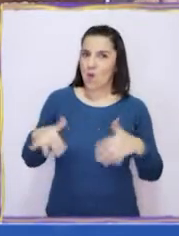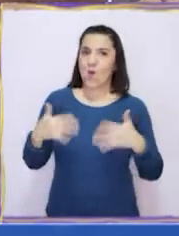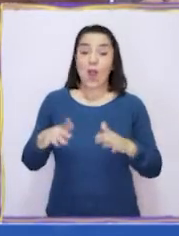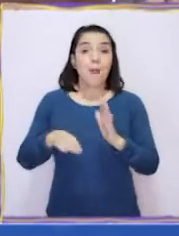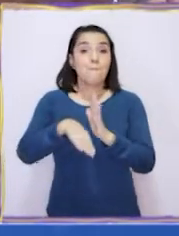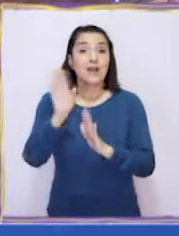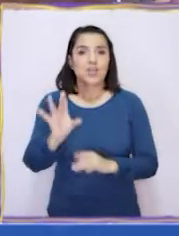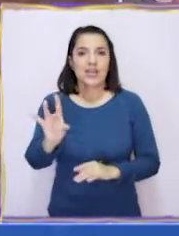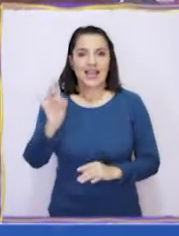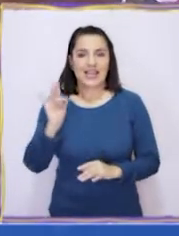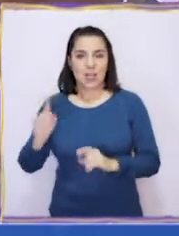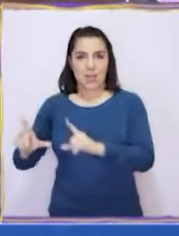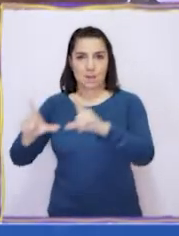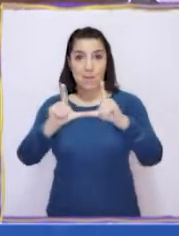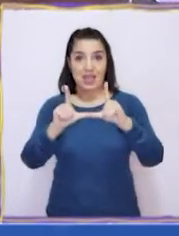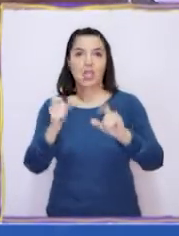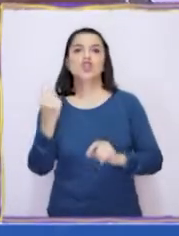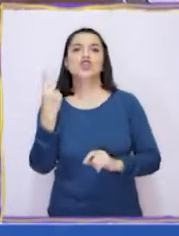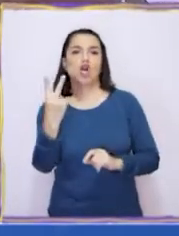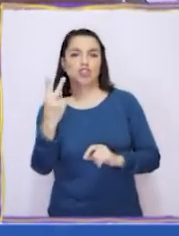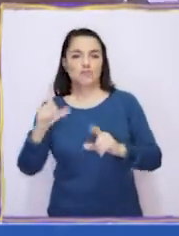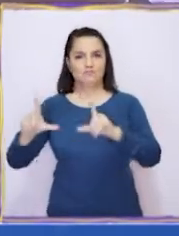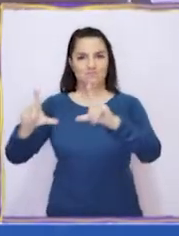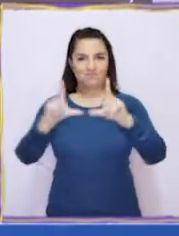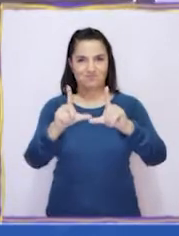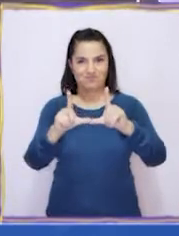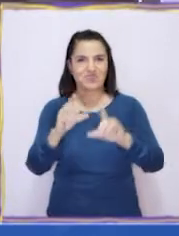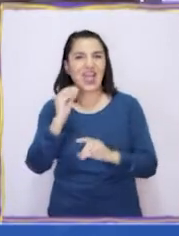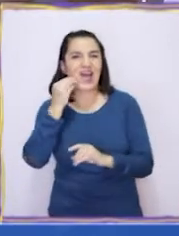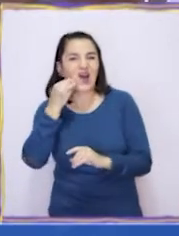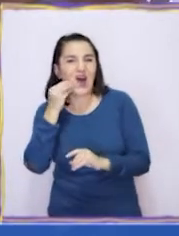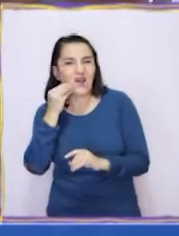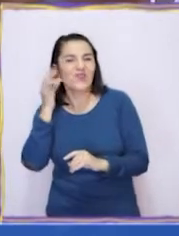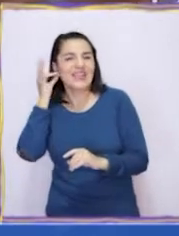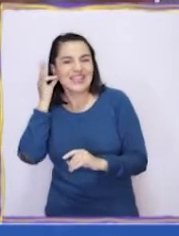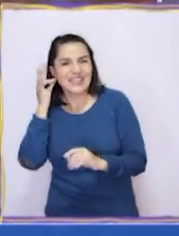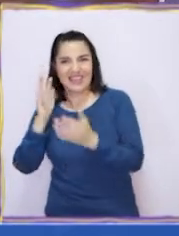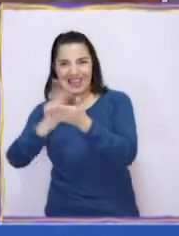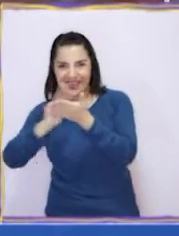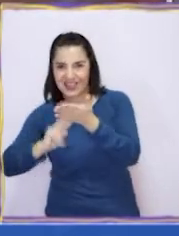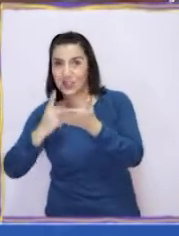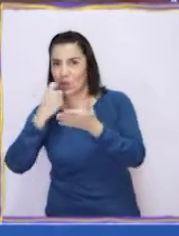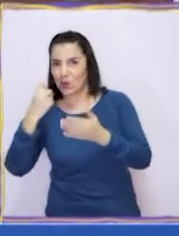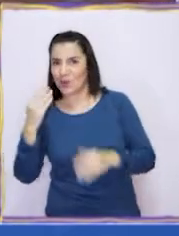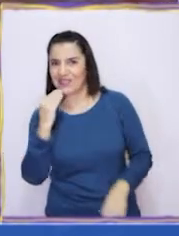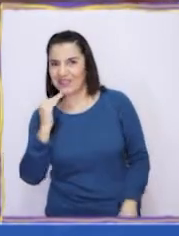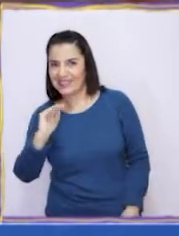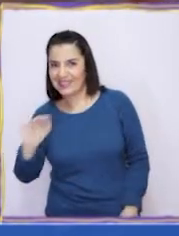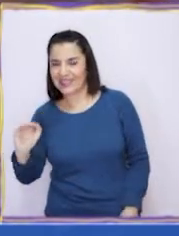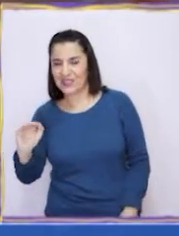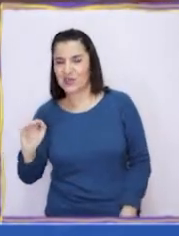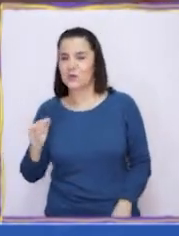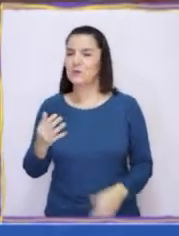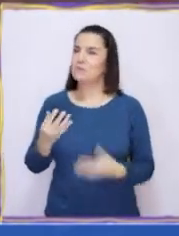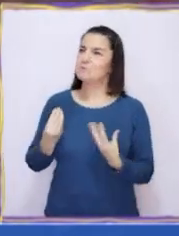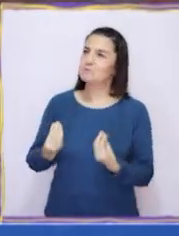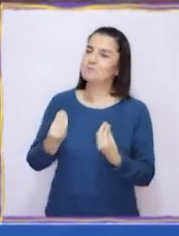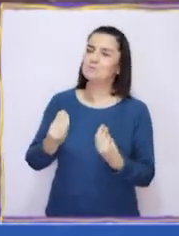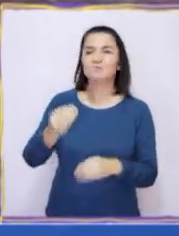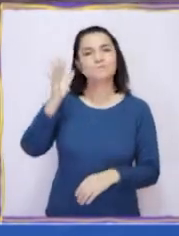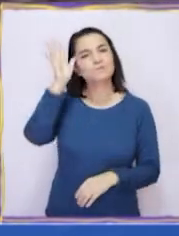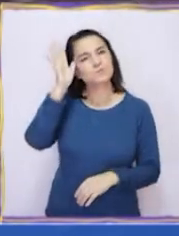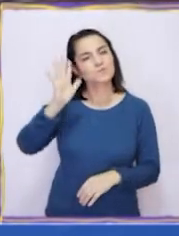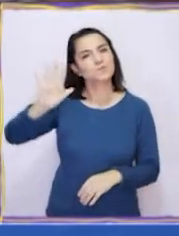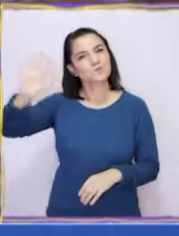¡Guau! La mayoría eligió la imagen número dos. La abuelita leyéndole cuentos a los niños. ¡Mmm! ¿Qué